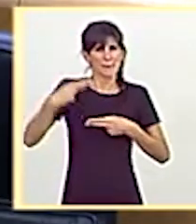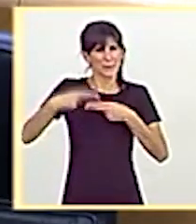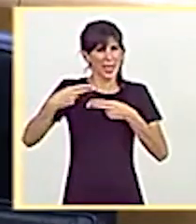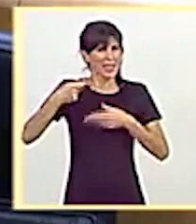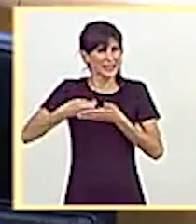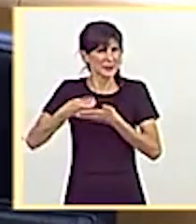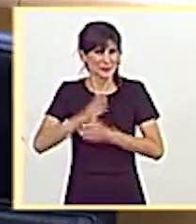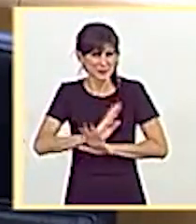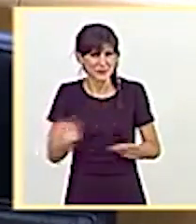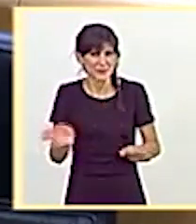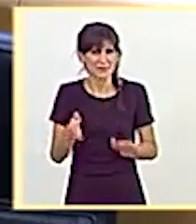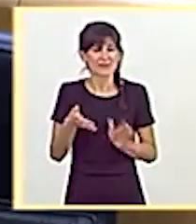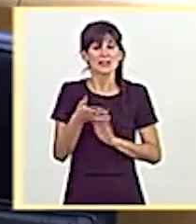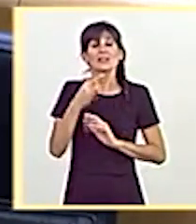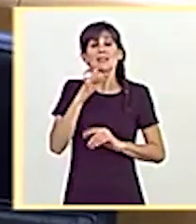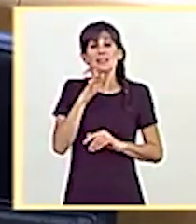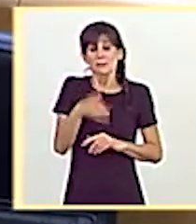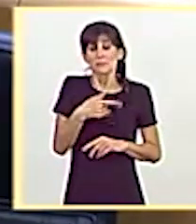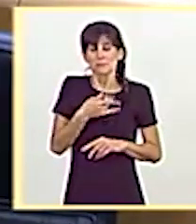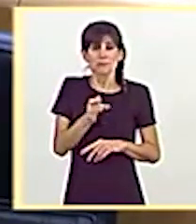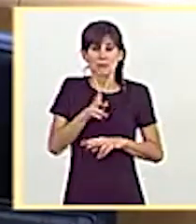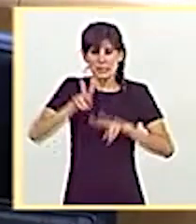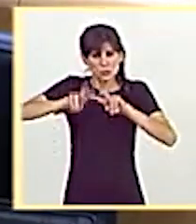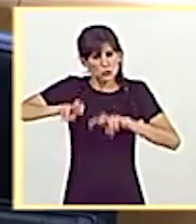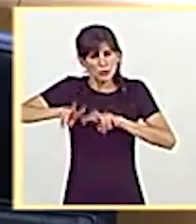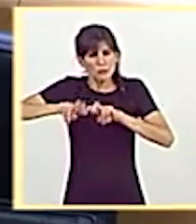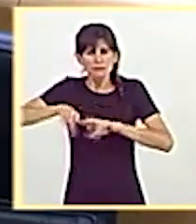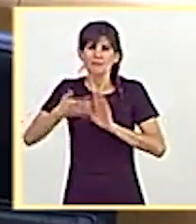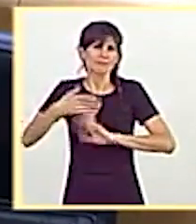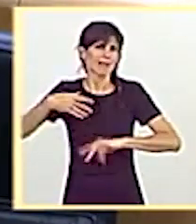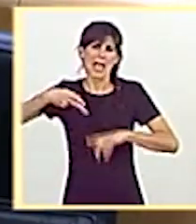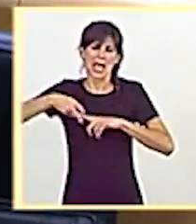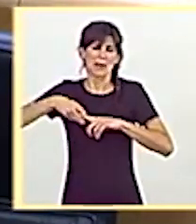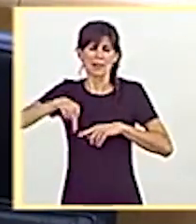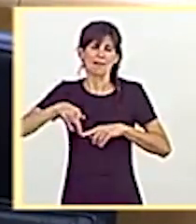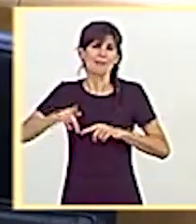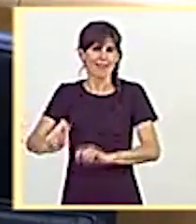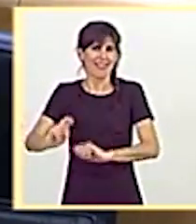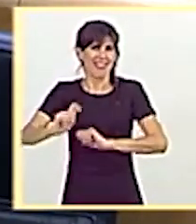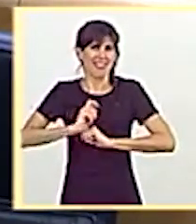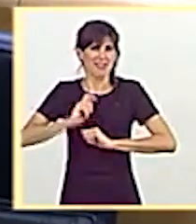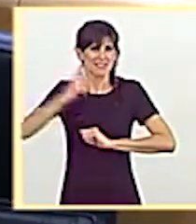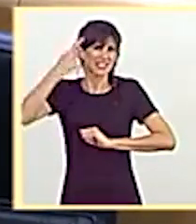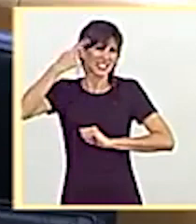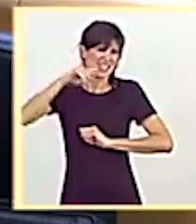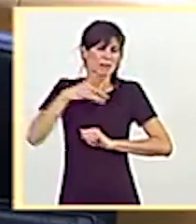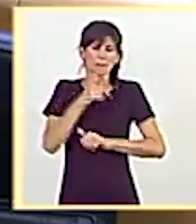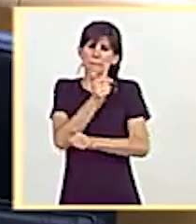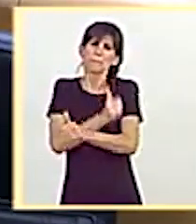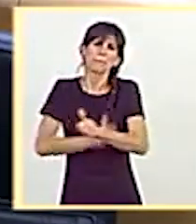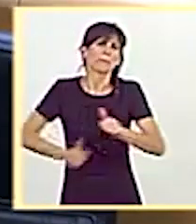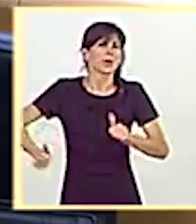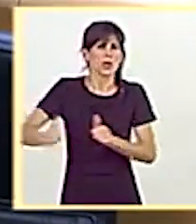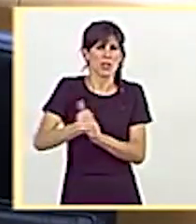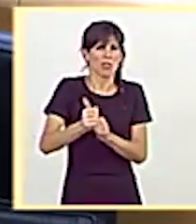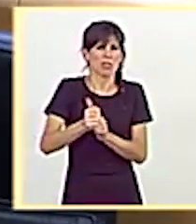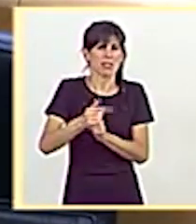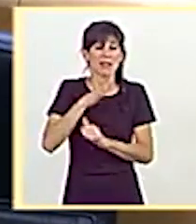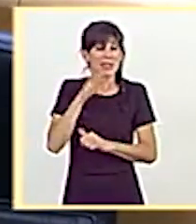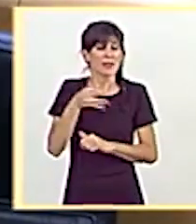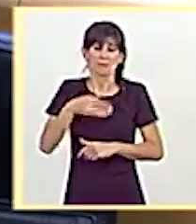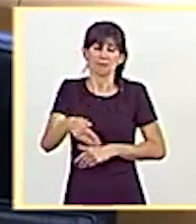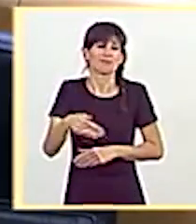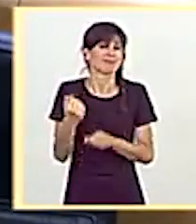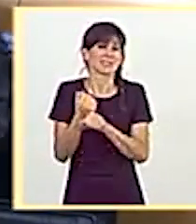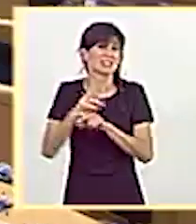autopista. Por lo tanto, en función de este estudio, pues esta va a ser la herramienta que nos permita determinar y priorizar las actuaciones que hemos de